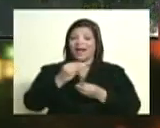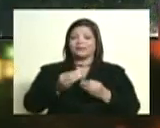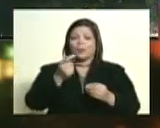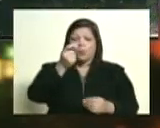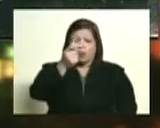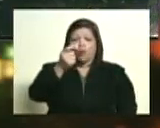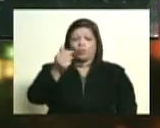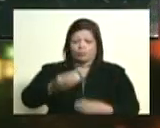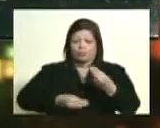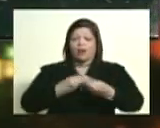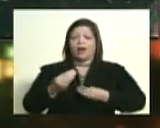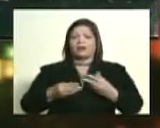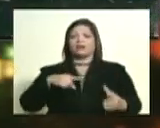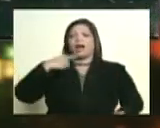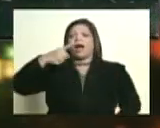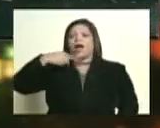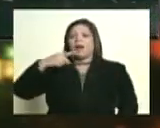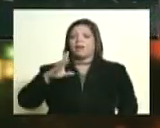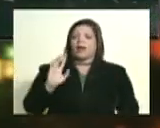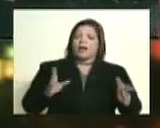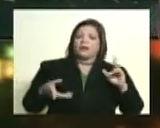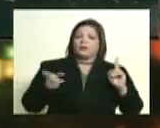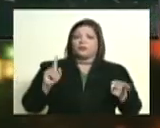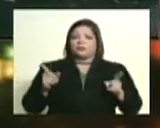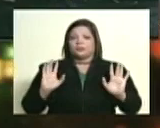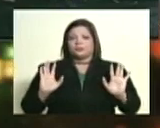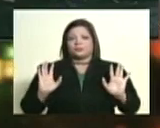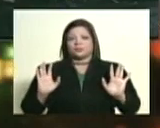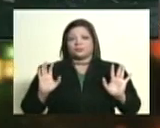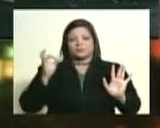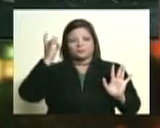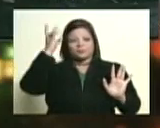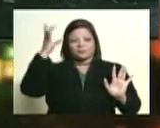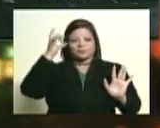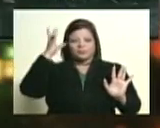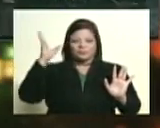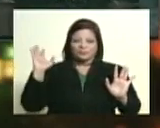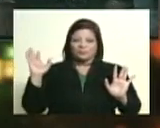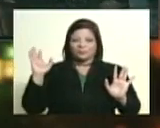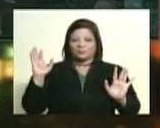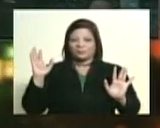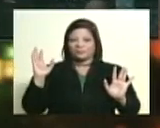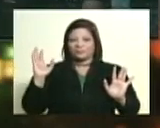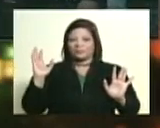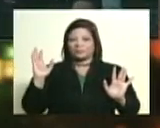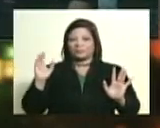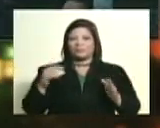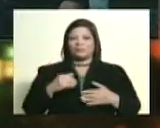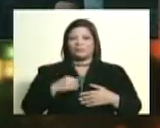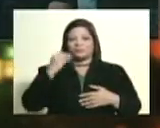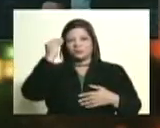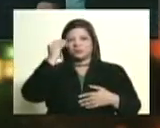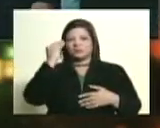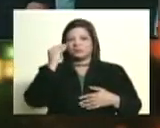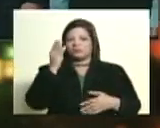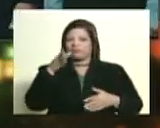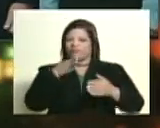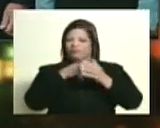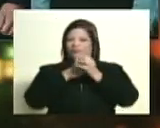a expresar a profesar algunas interpretaciones que no tengo la menor duda que están como